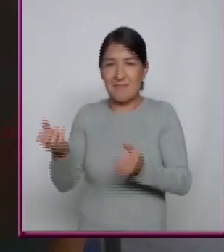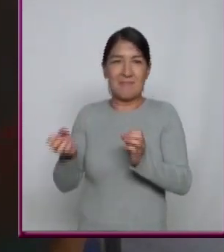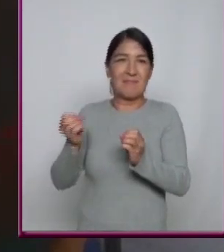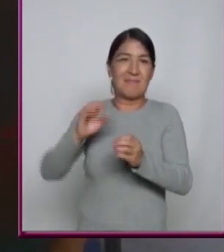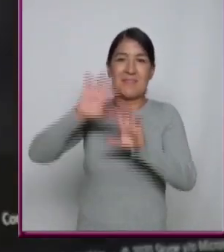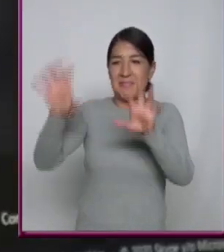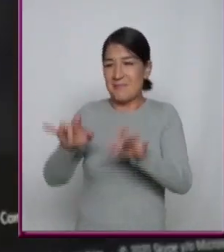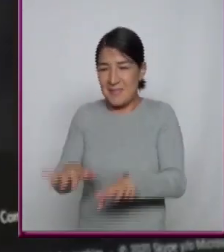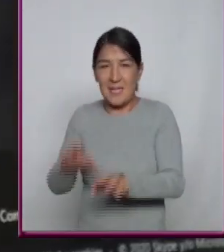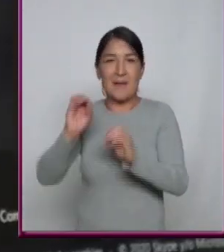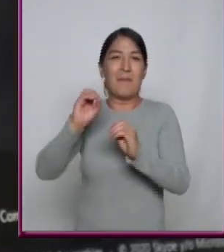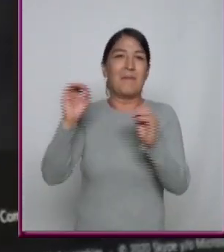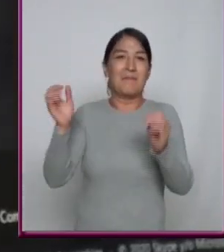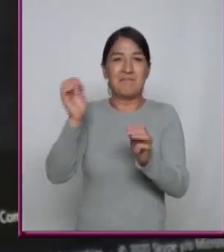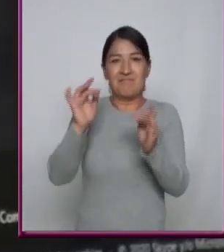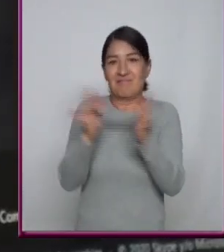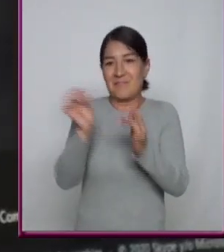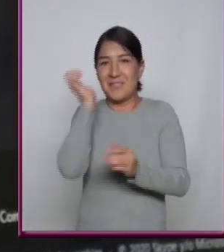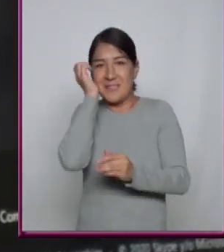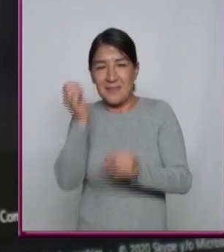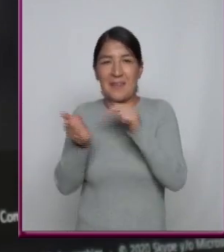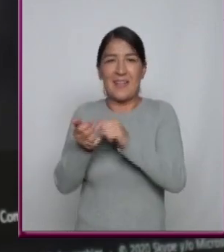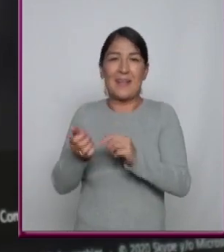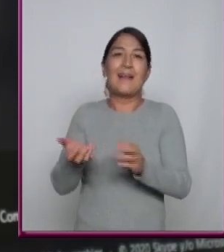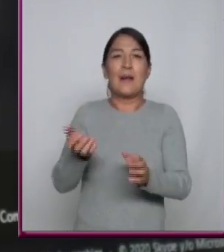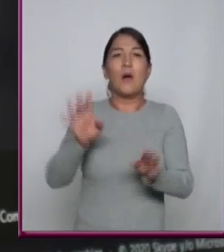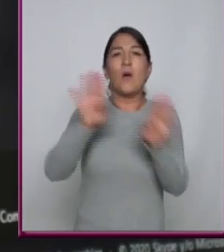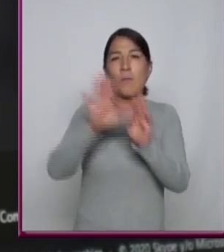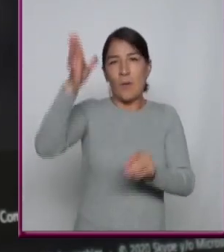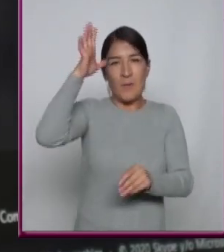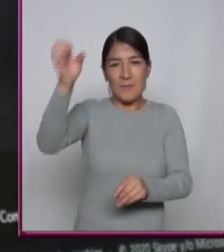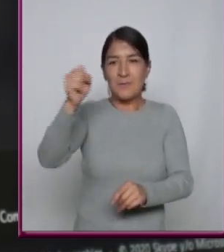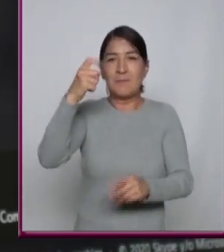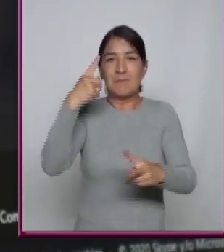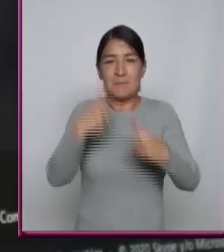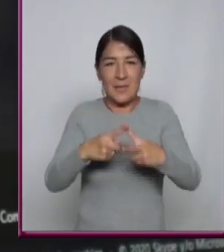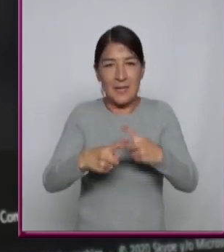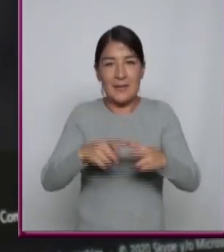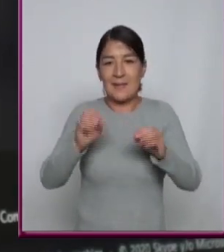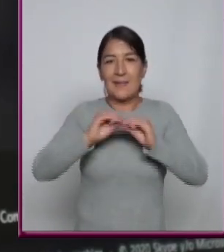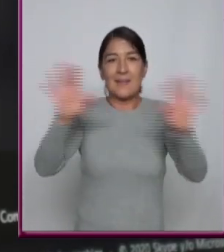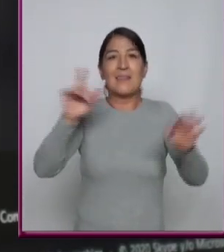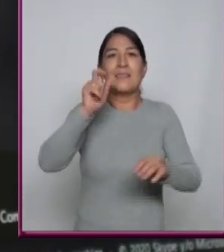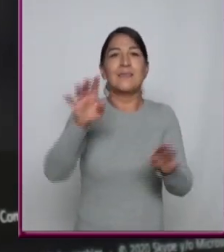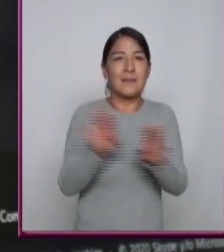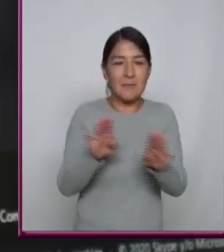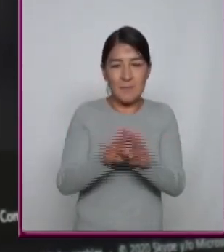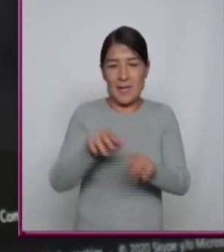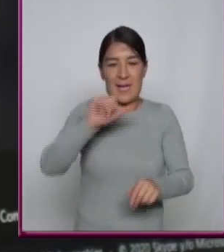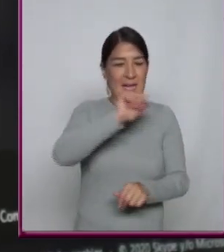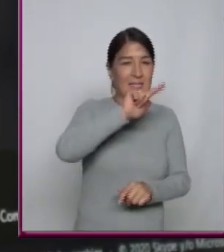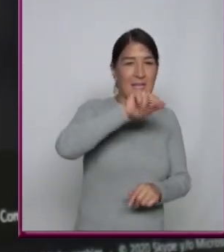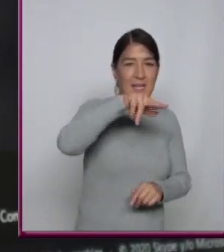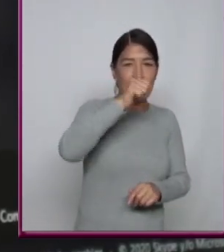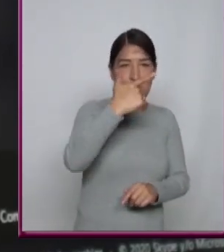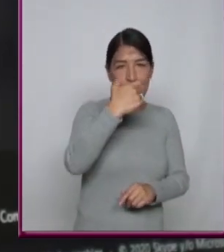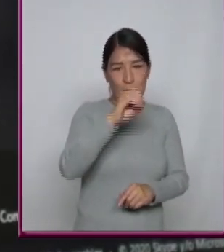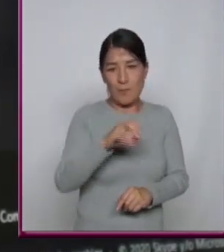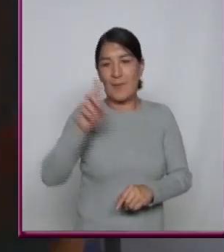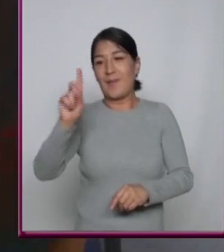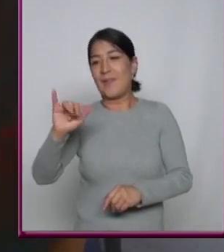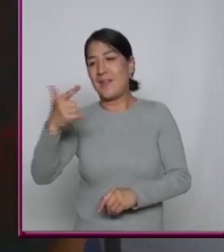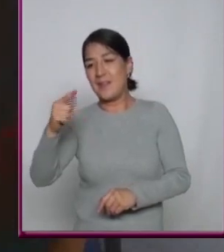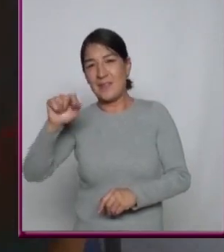Entonces ya Si nos ponemos muy intensos Los conceptos matemáticos Clave aquí Entre análogo y digital Es que lo análogo